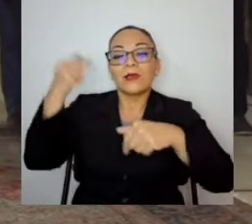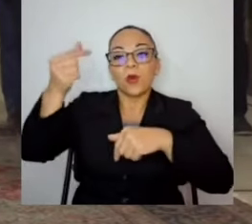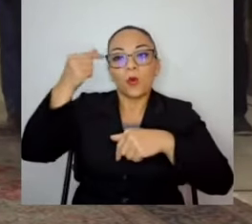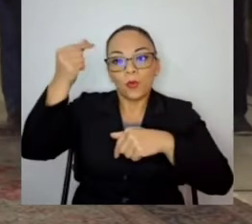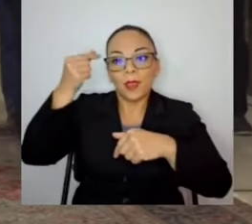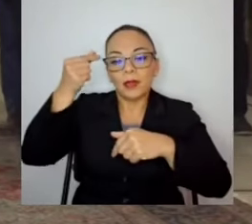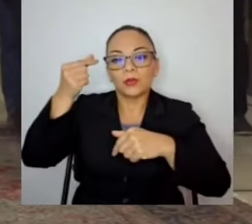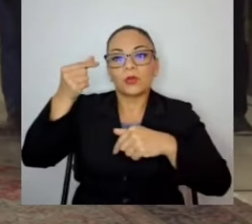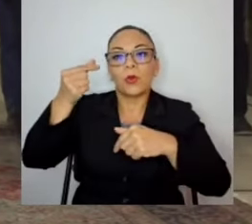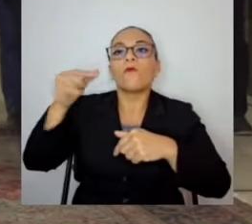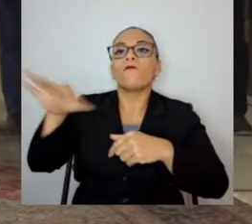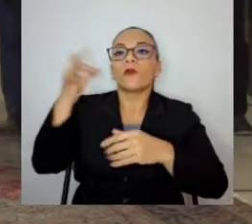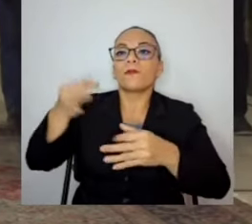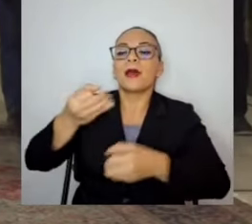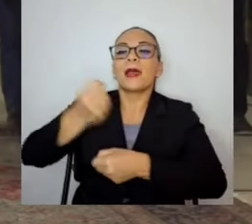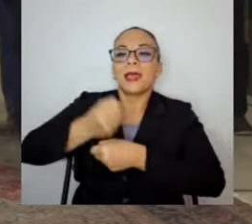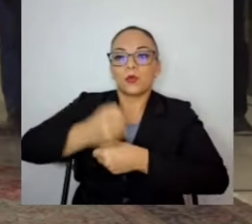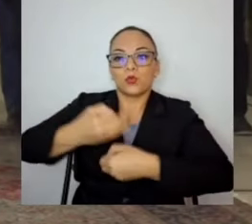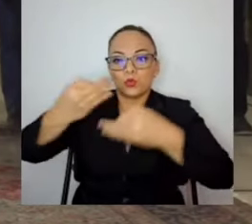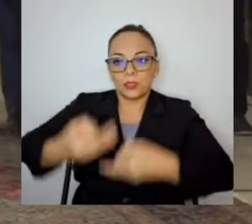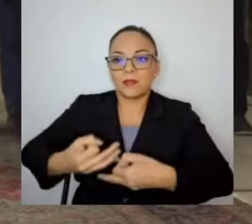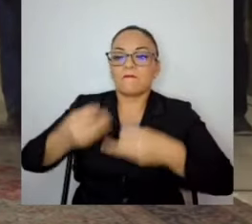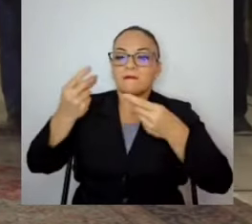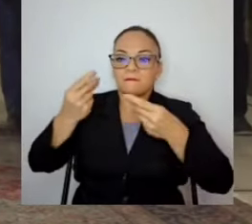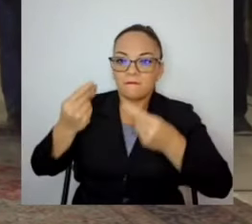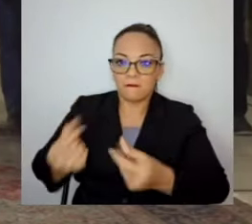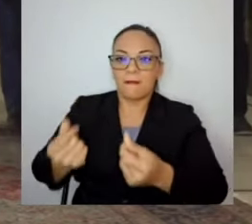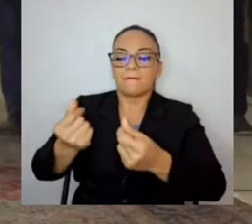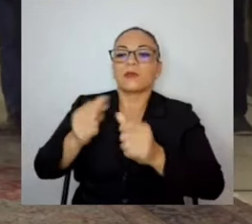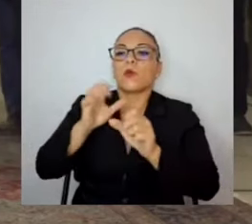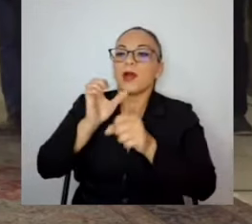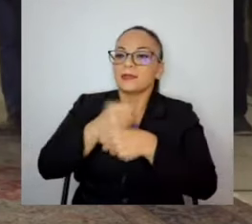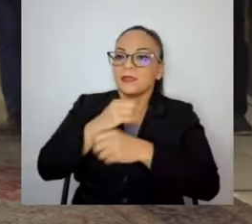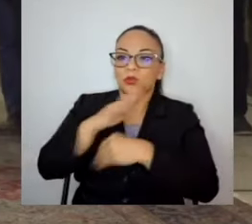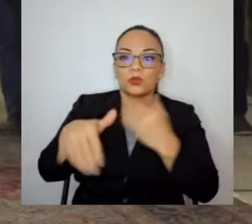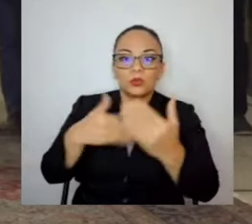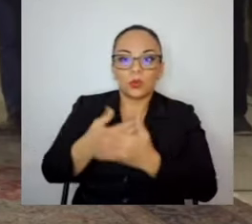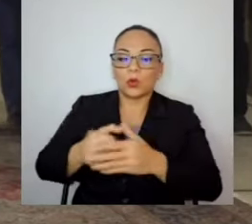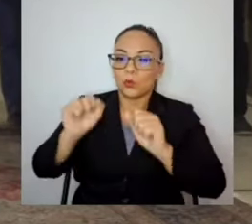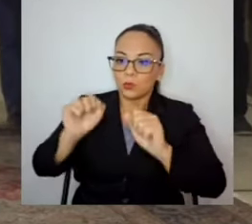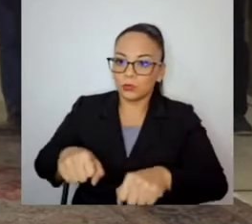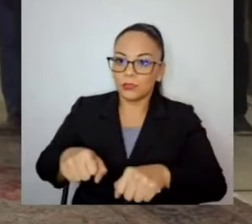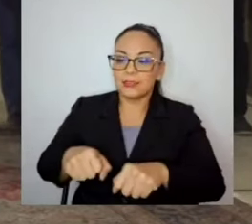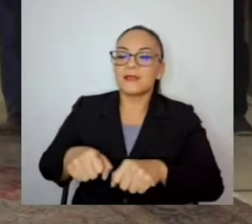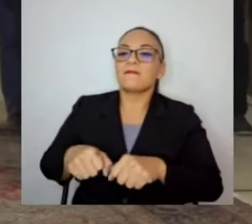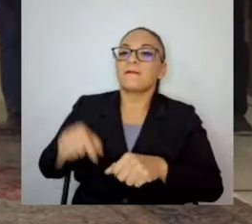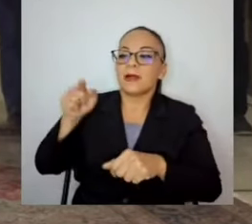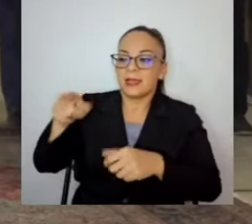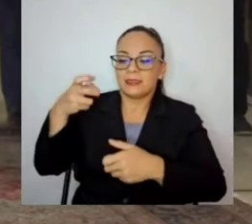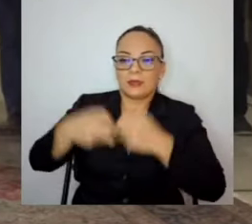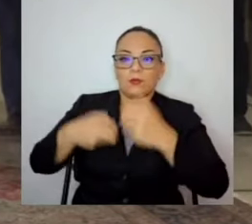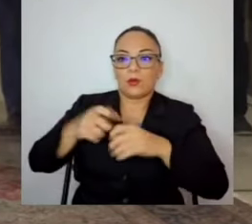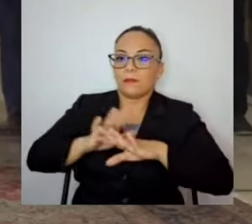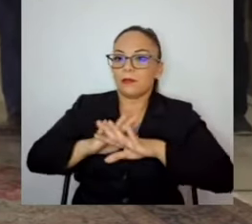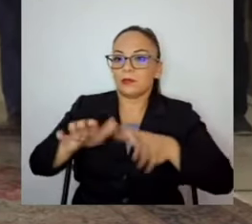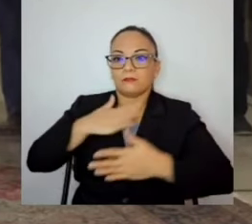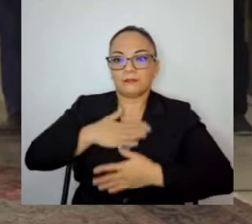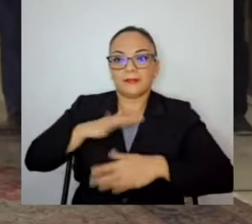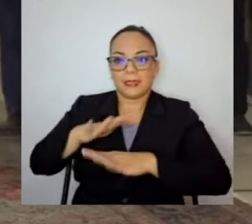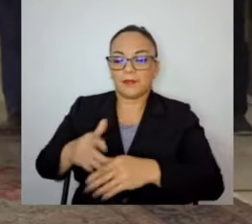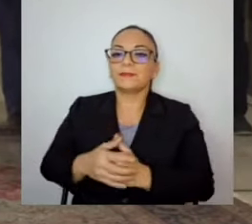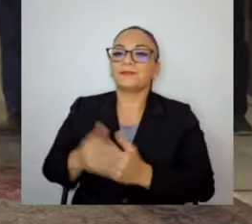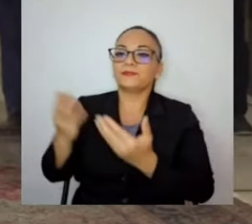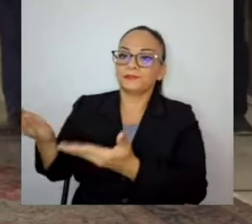ejecutiva, rápida, está haciendo para que este problema se alivie. El